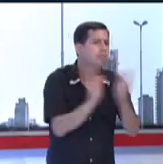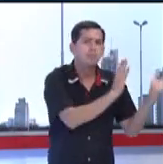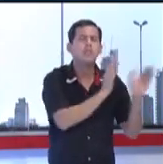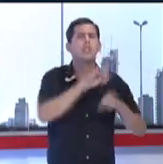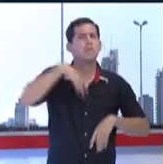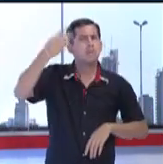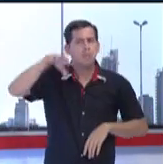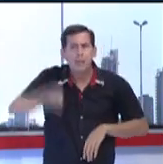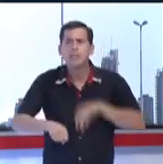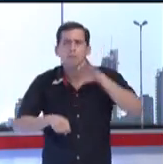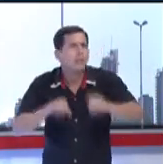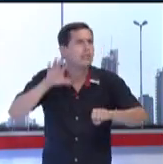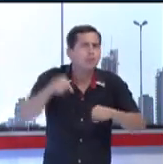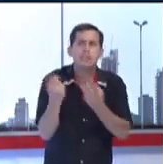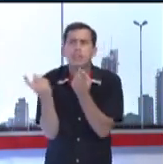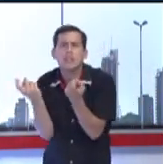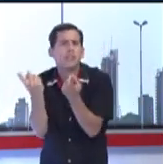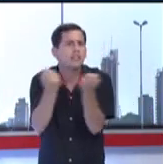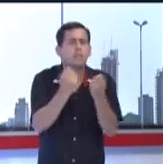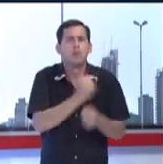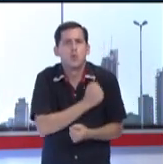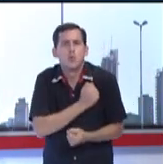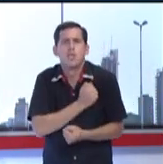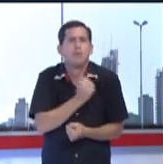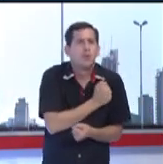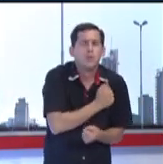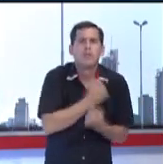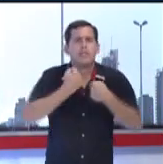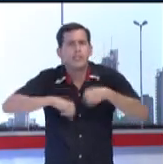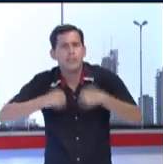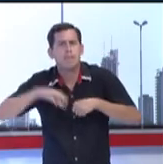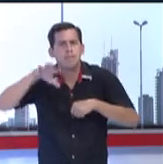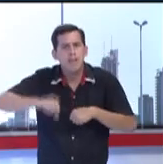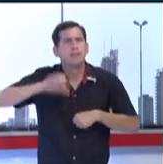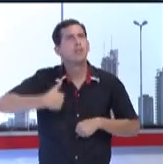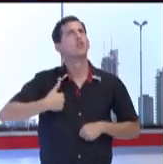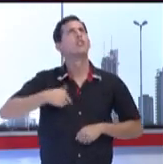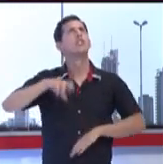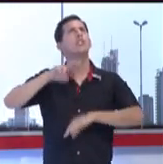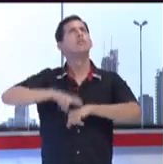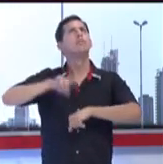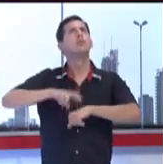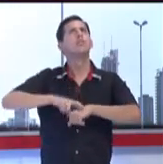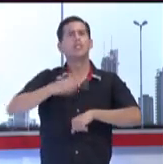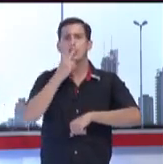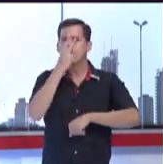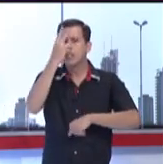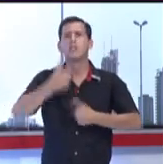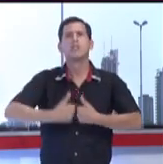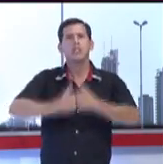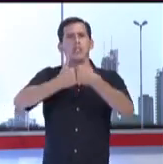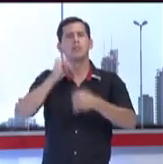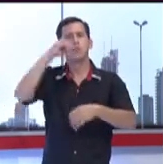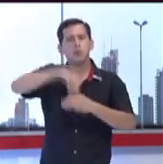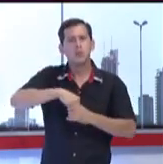preocuparse y ocuparse en verdaderamente responsabilizarte para construir un país